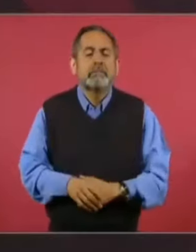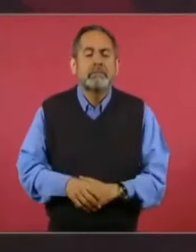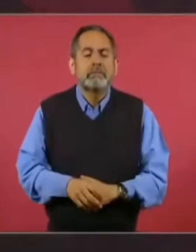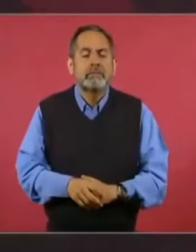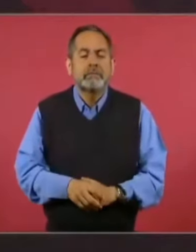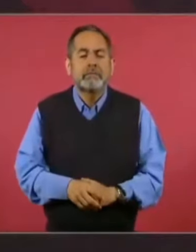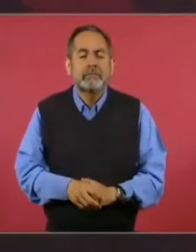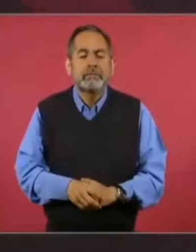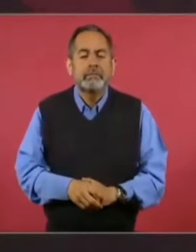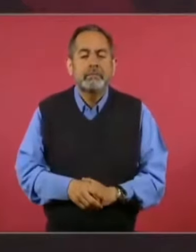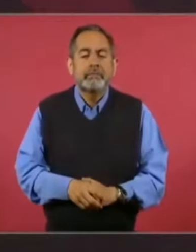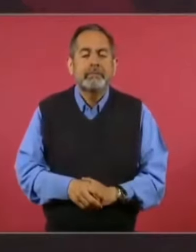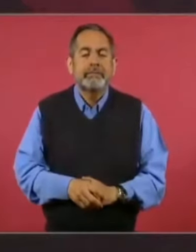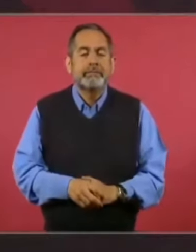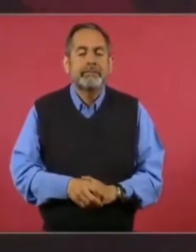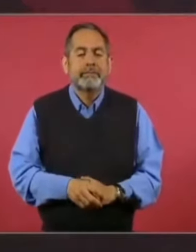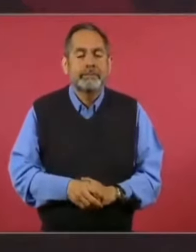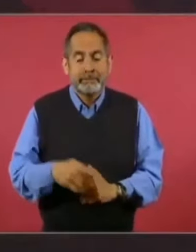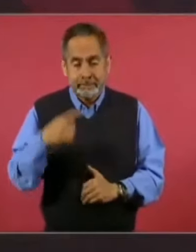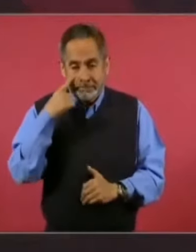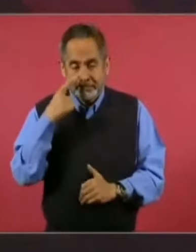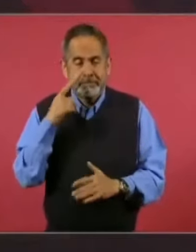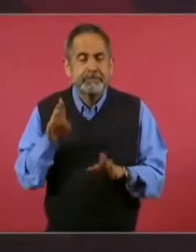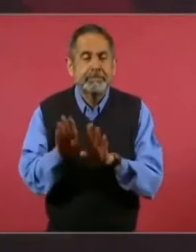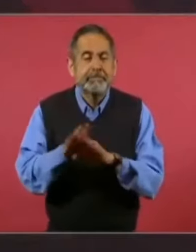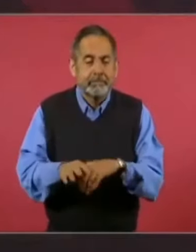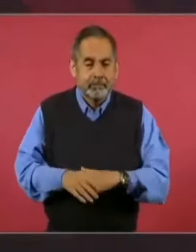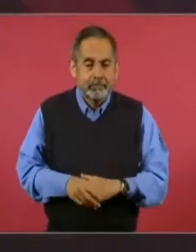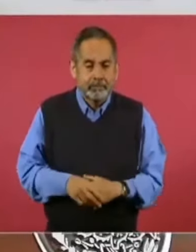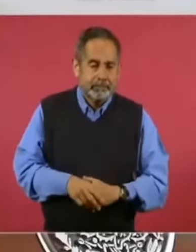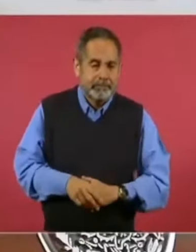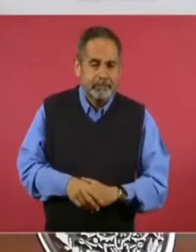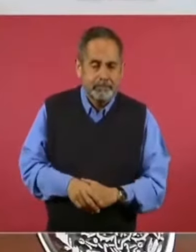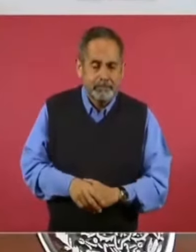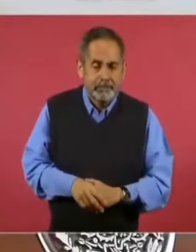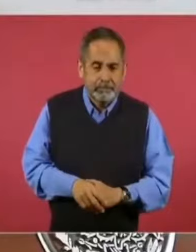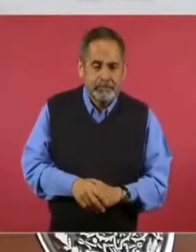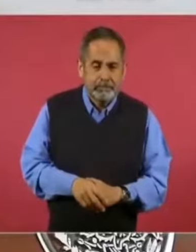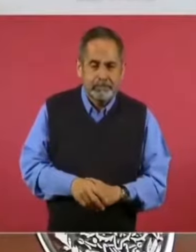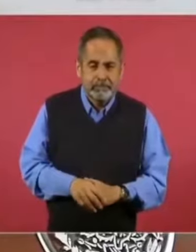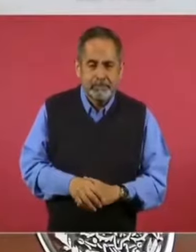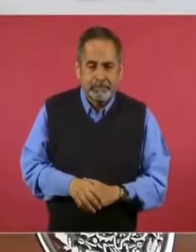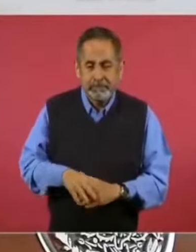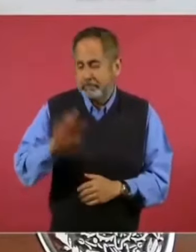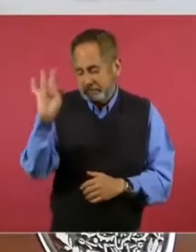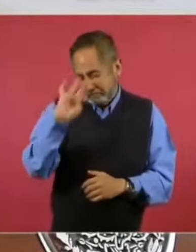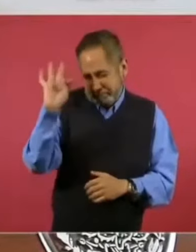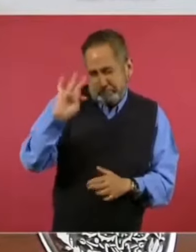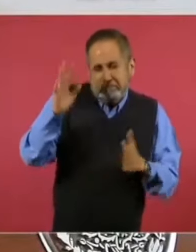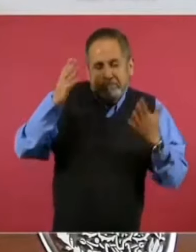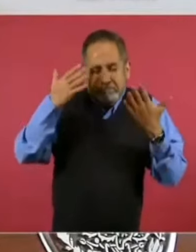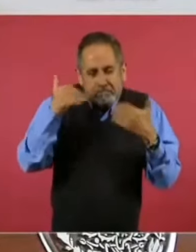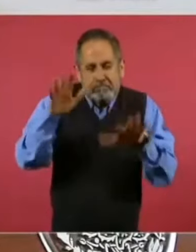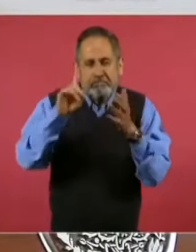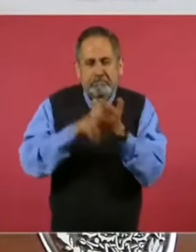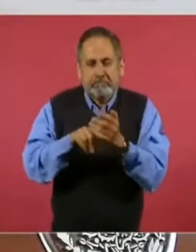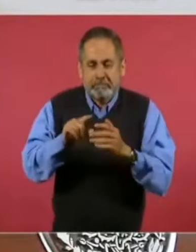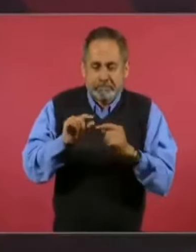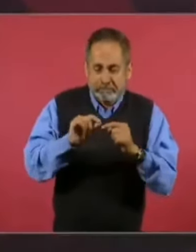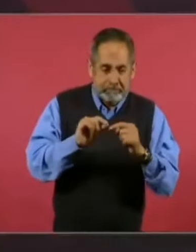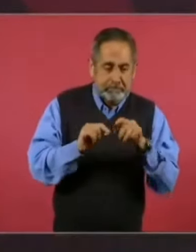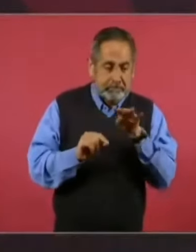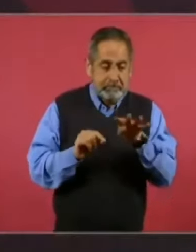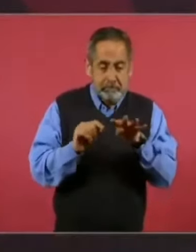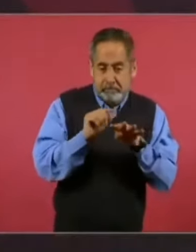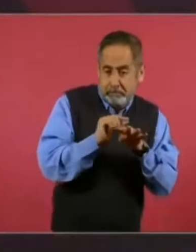o sea, si hubiese sucedido eso de 19